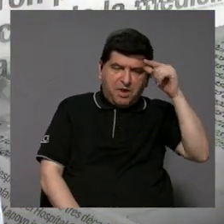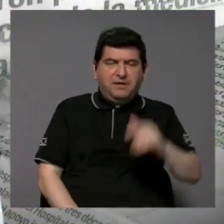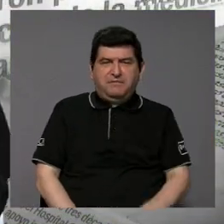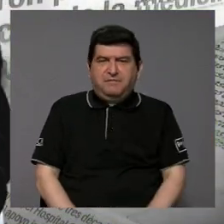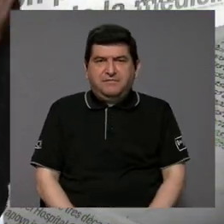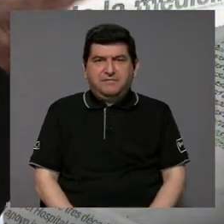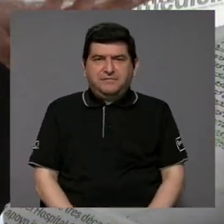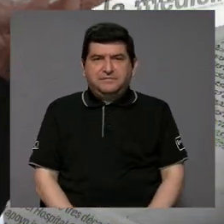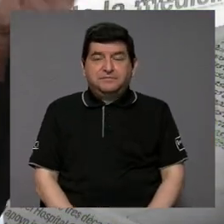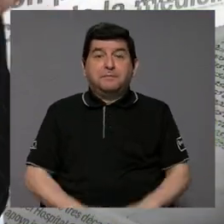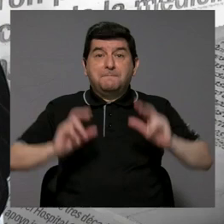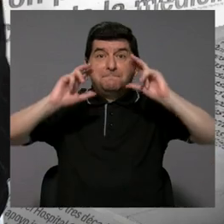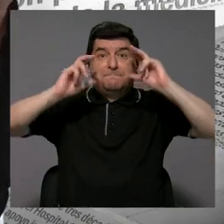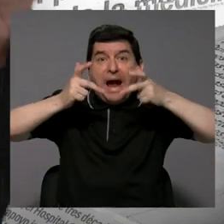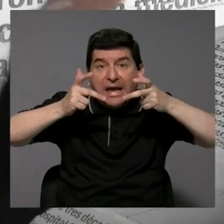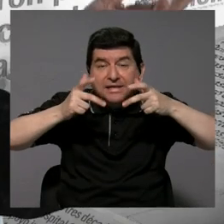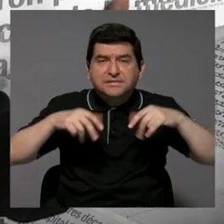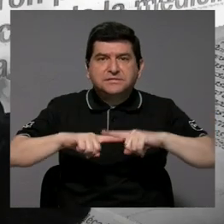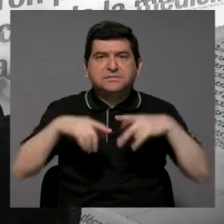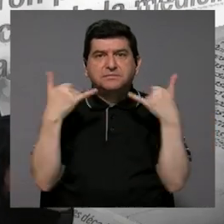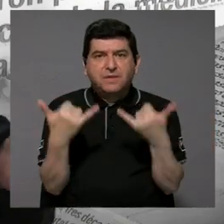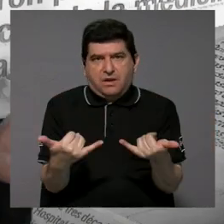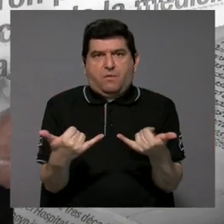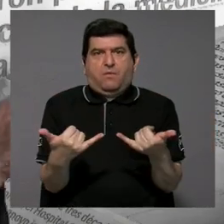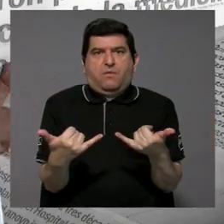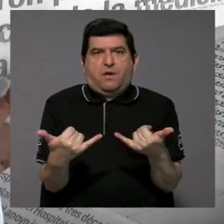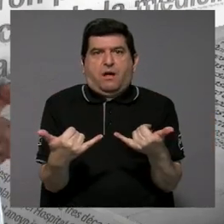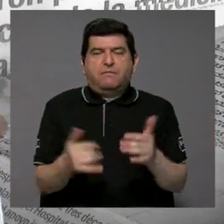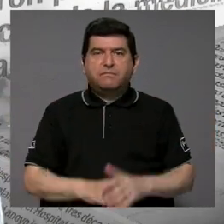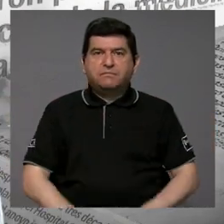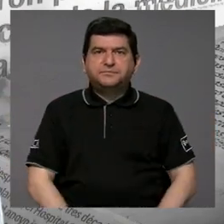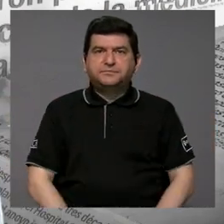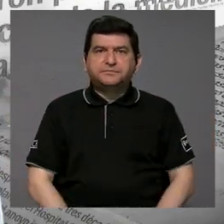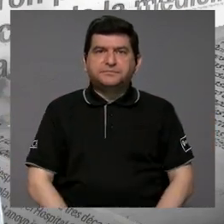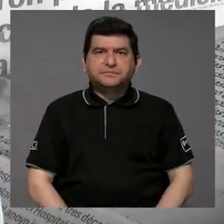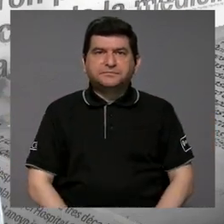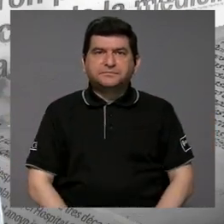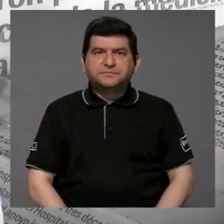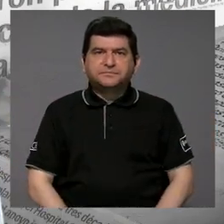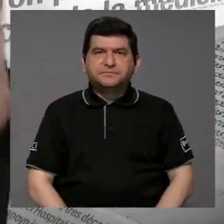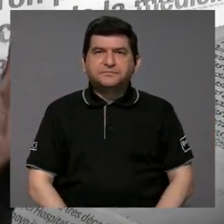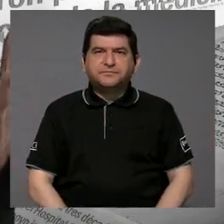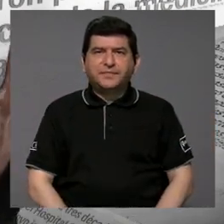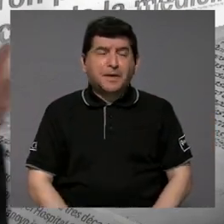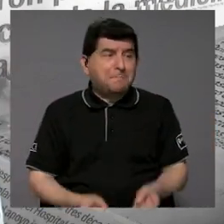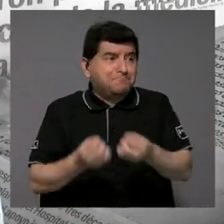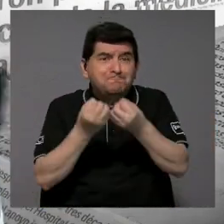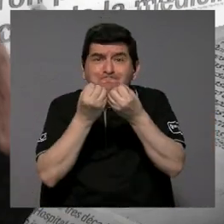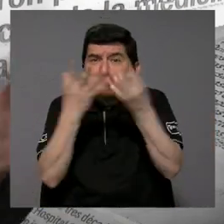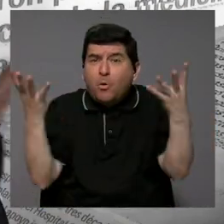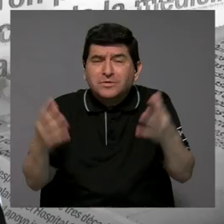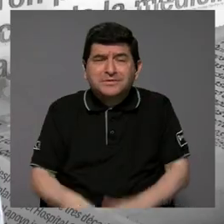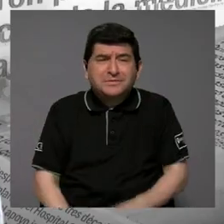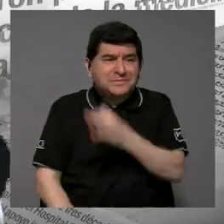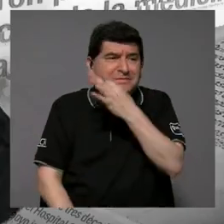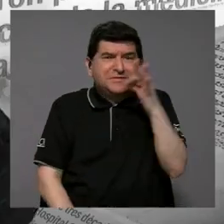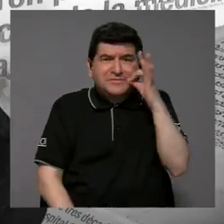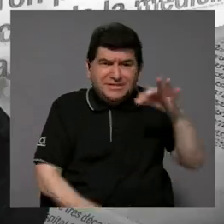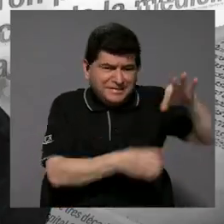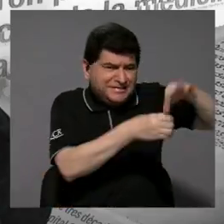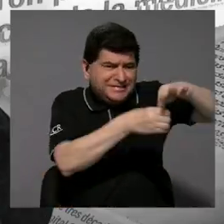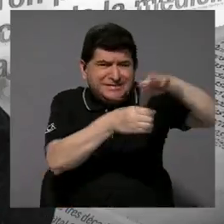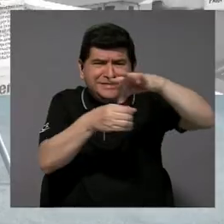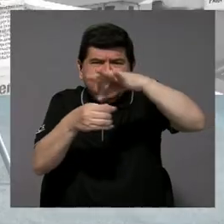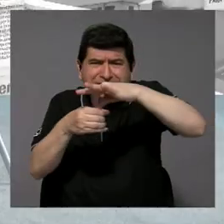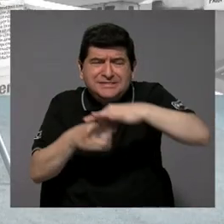qué sé yo, era el maíz, pero ahora pasaron a estar inundados de plantaciones de piña.